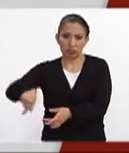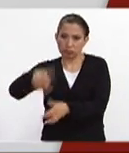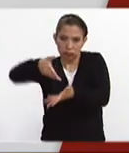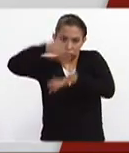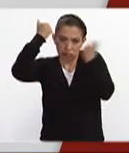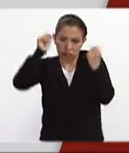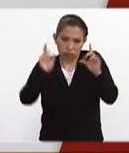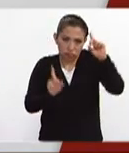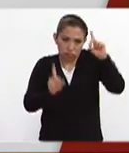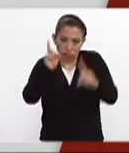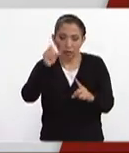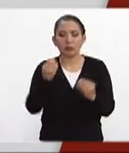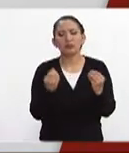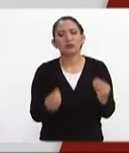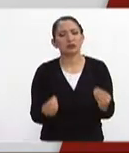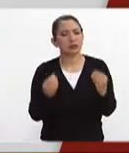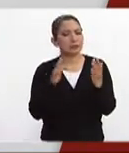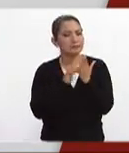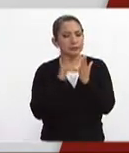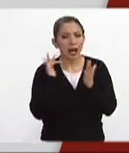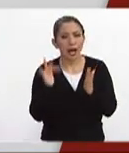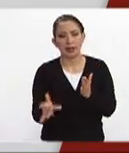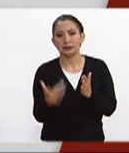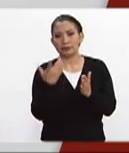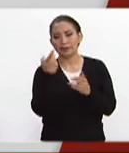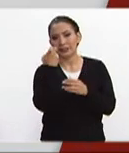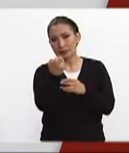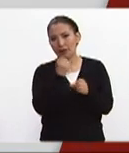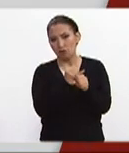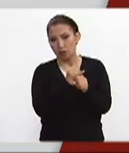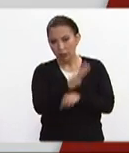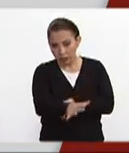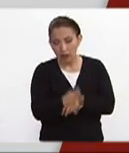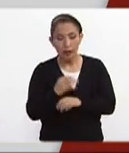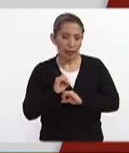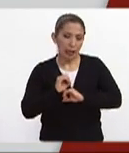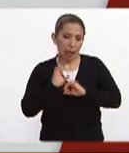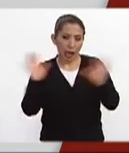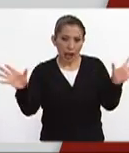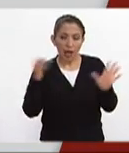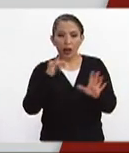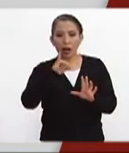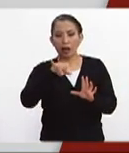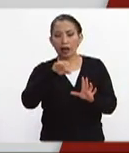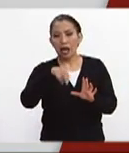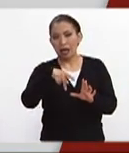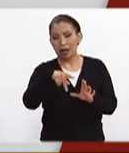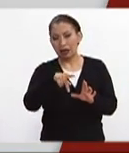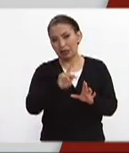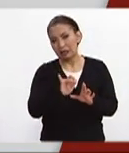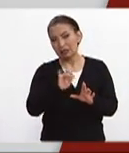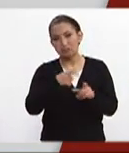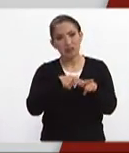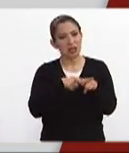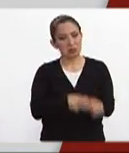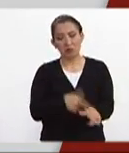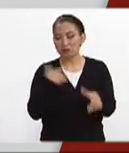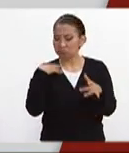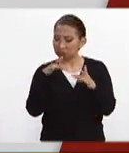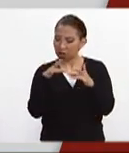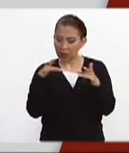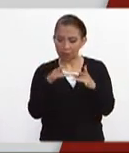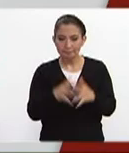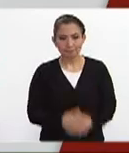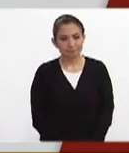y pues te agradecemos muchísimo que nos hayas dado esta información y por supuesto ya aquí nos mantenemos en una constante